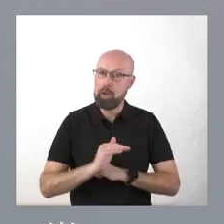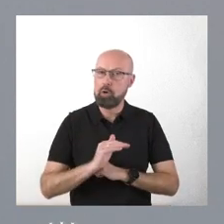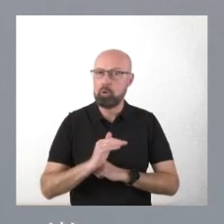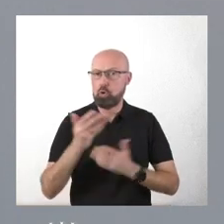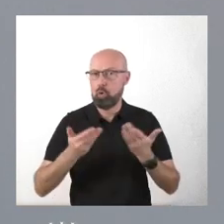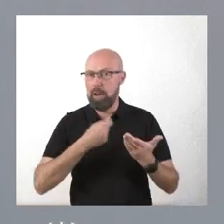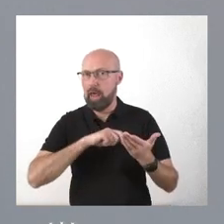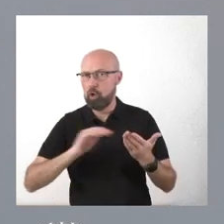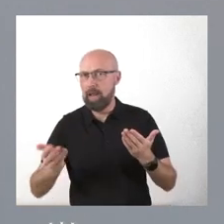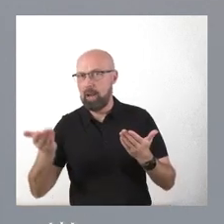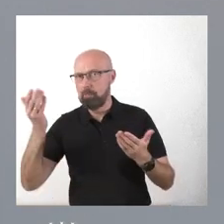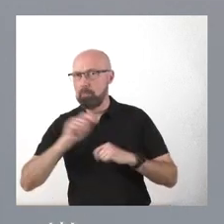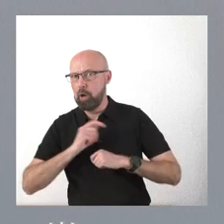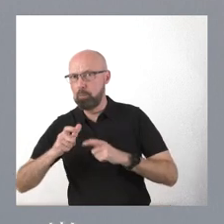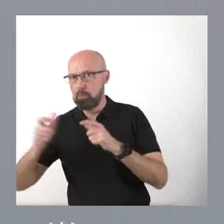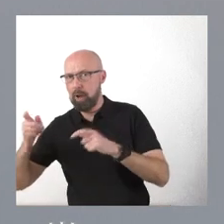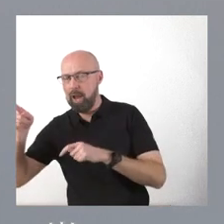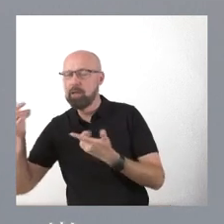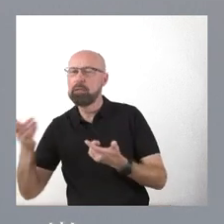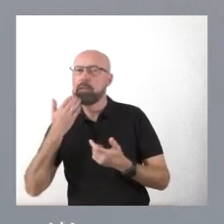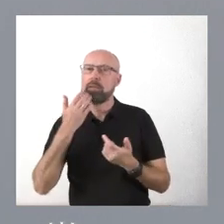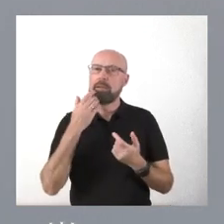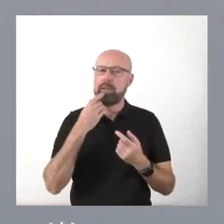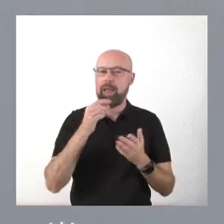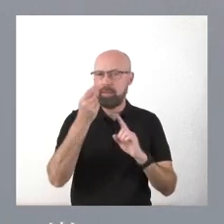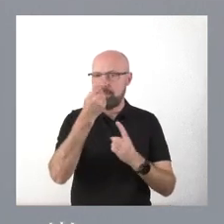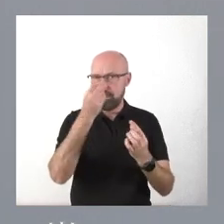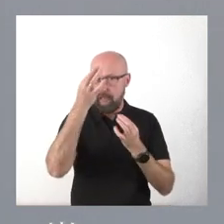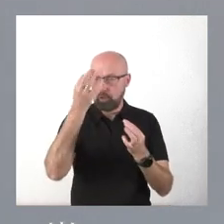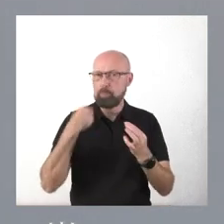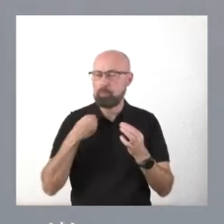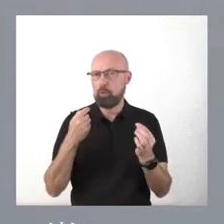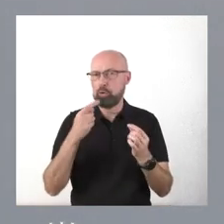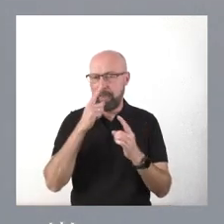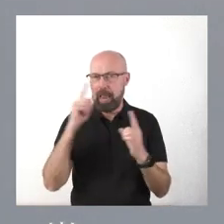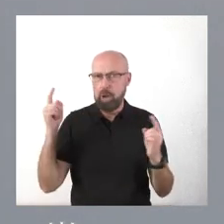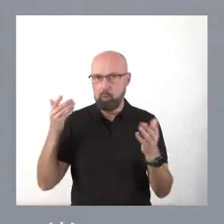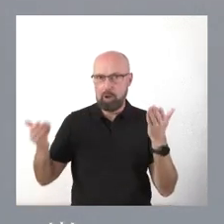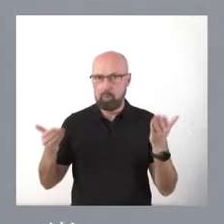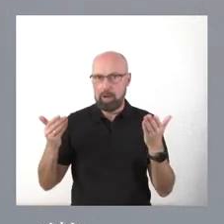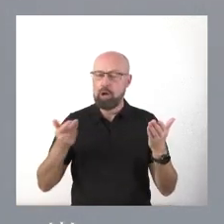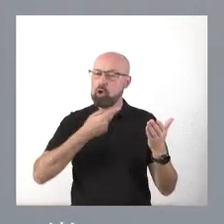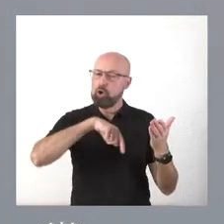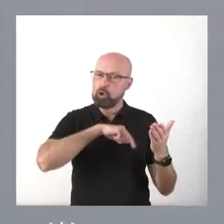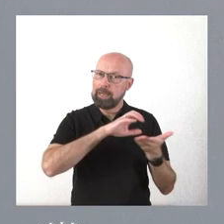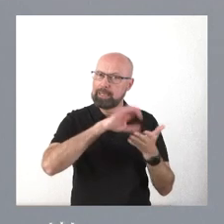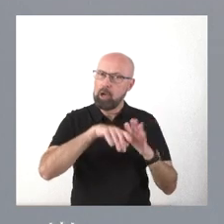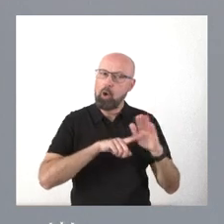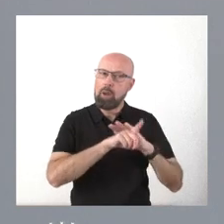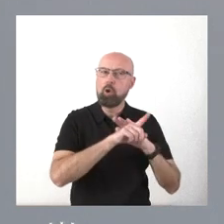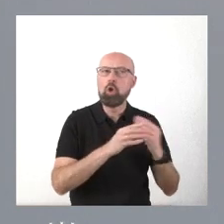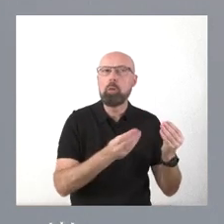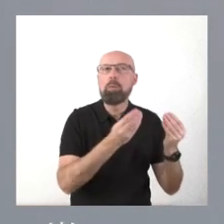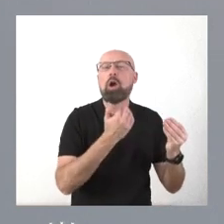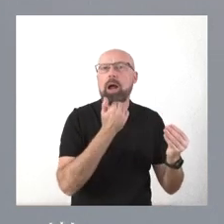nacional y en el dato interanual y, por tanto, desestabilizado, nuestra evolución ha sido mejor. Pero esto nos evita ver que esos